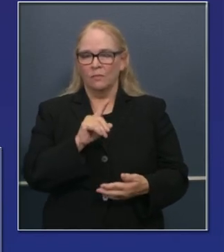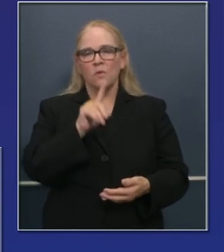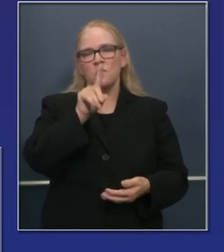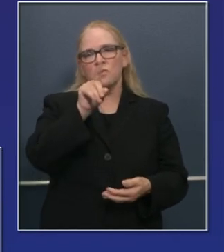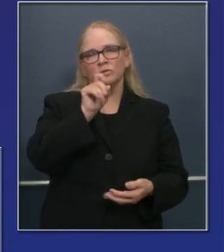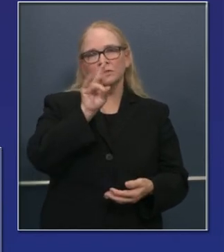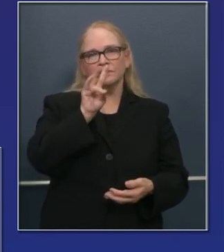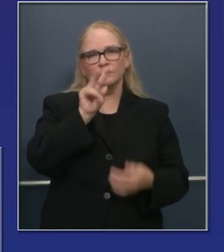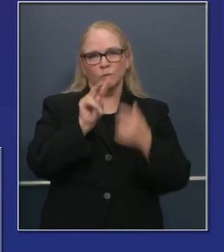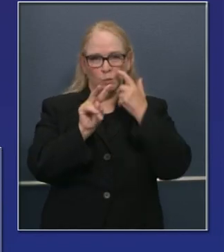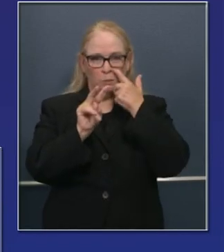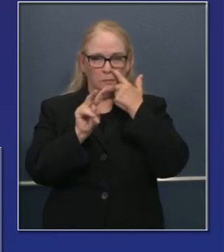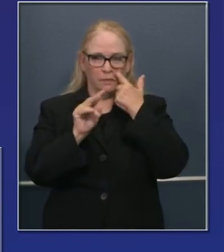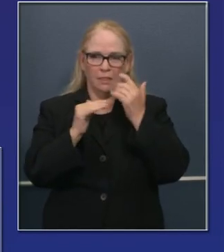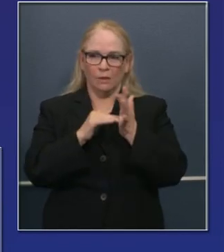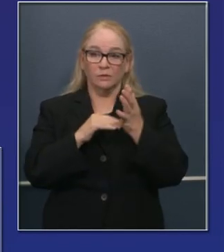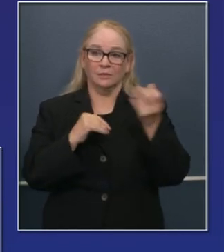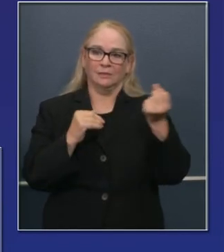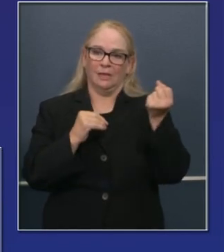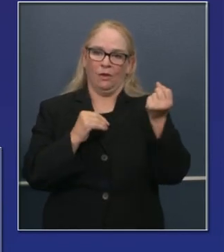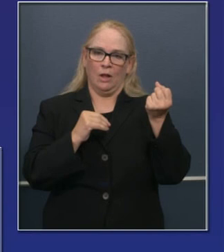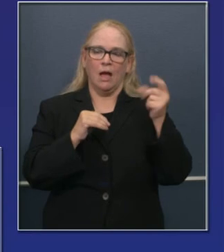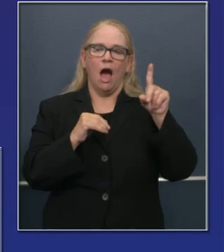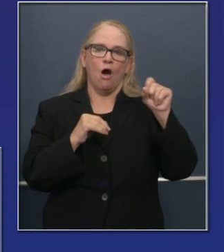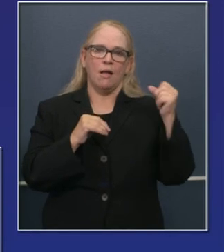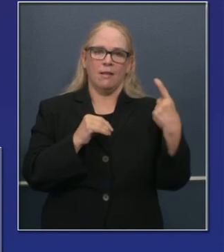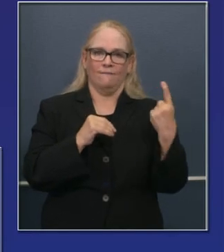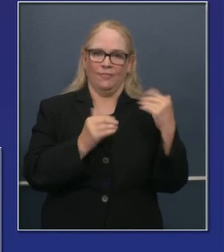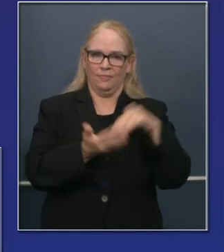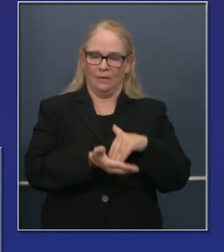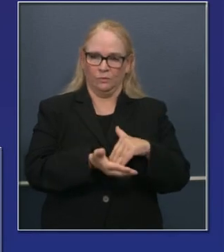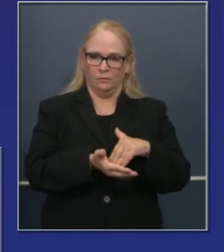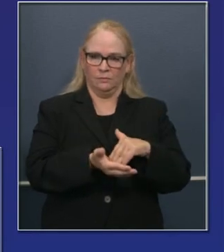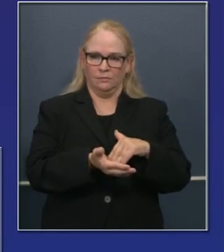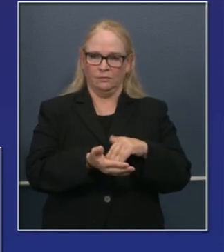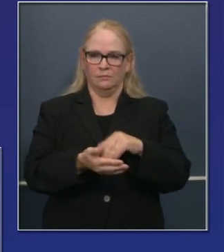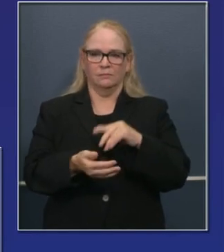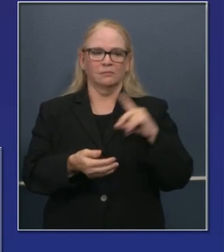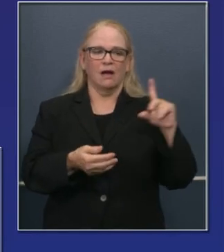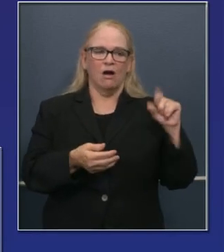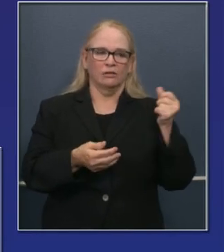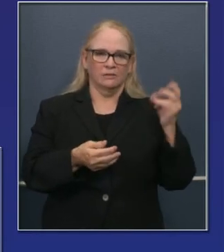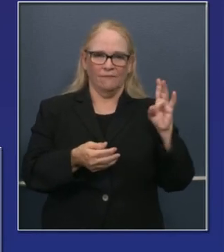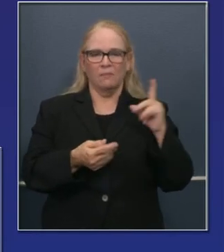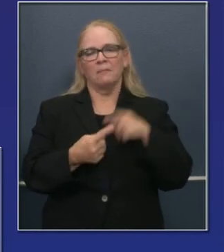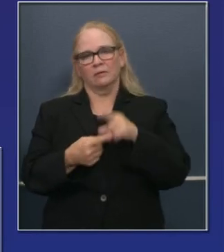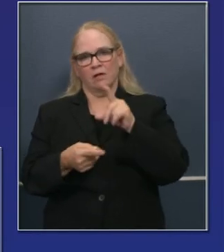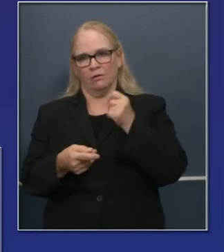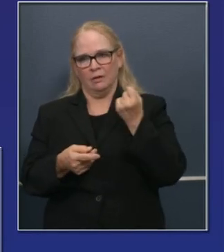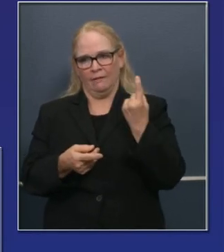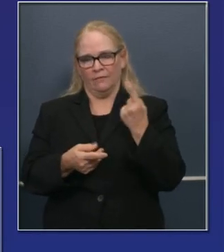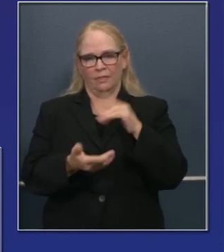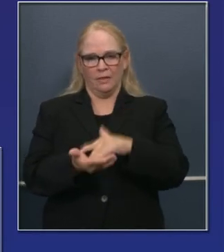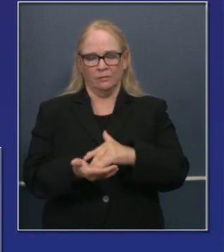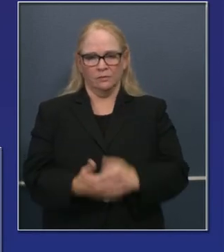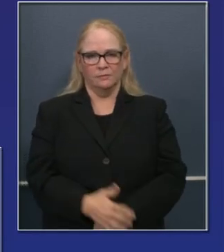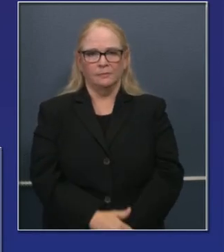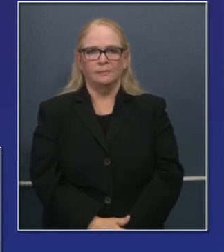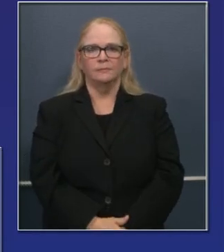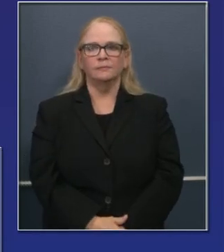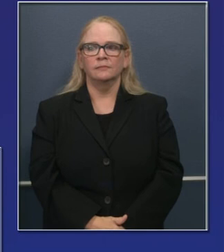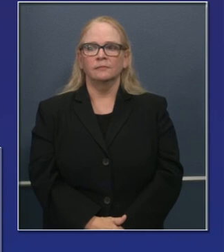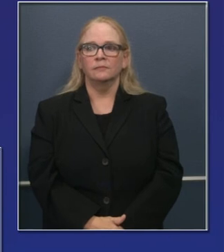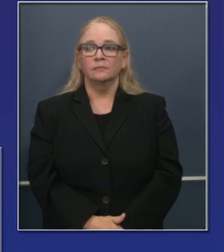el domingo 11100, el sábado. Para darles una idea del volumen de pruebas que vienen llegando.